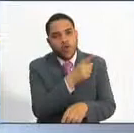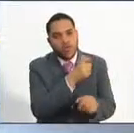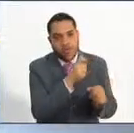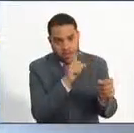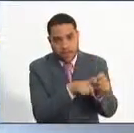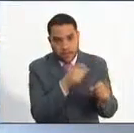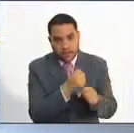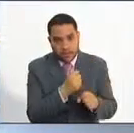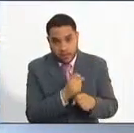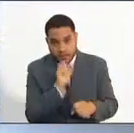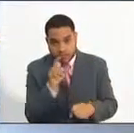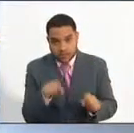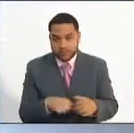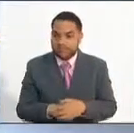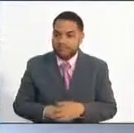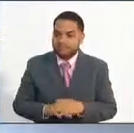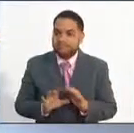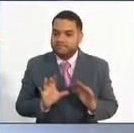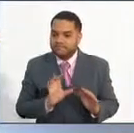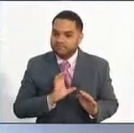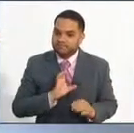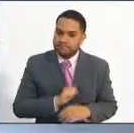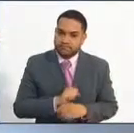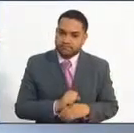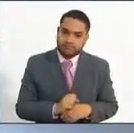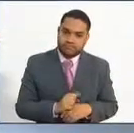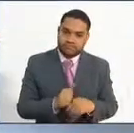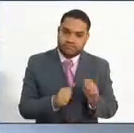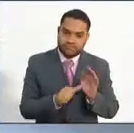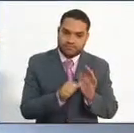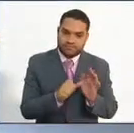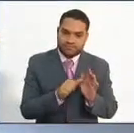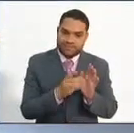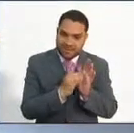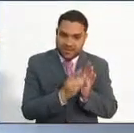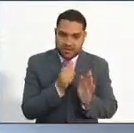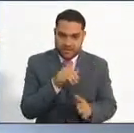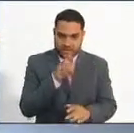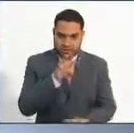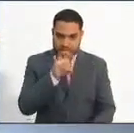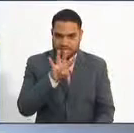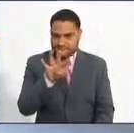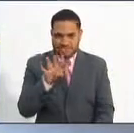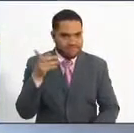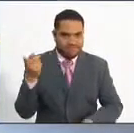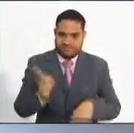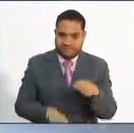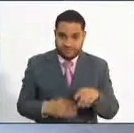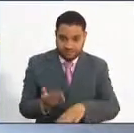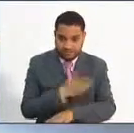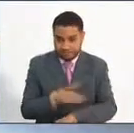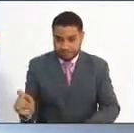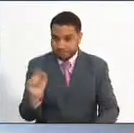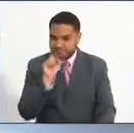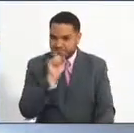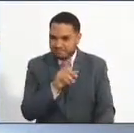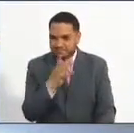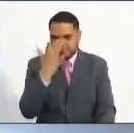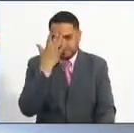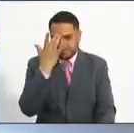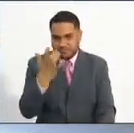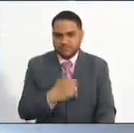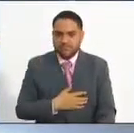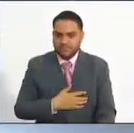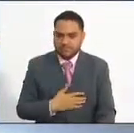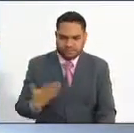Infortunadamente, desde la vigencia del decreto 1894, eso ya no es posible. Probablemente su pregunta surja porque